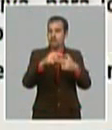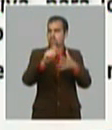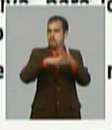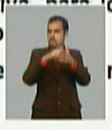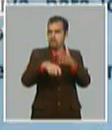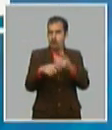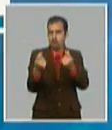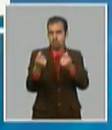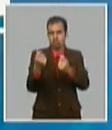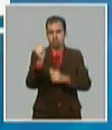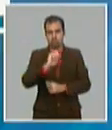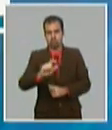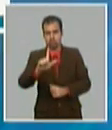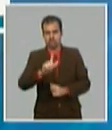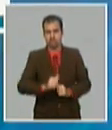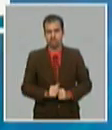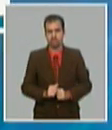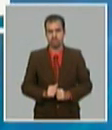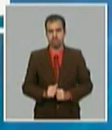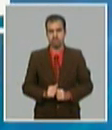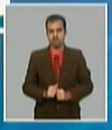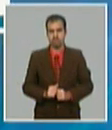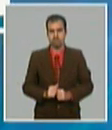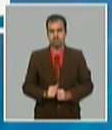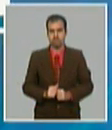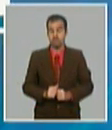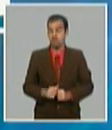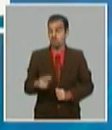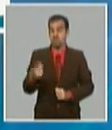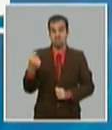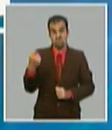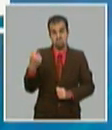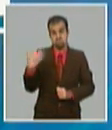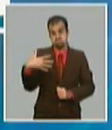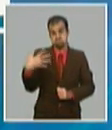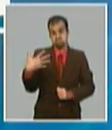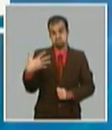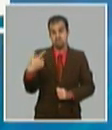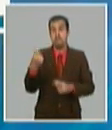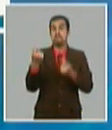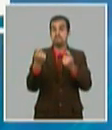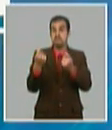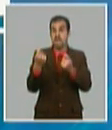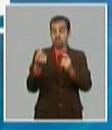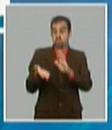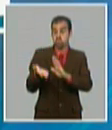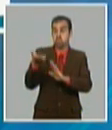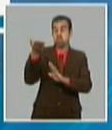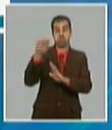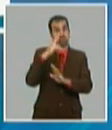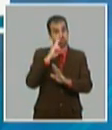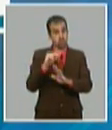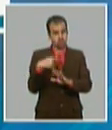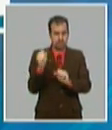mantener bajo control la inflación evitando que se exprese por encima de los niveles que hemos proyectado ya se ha planteado aquí